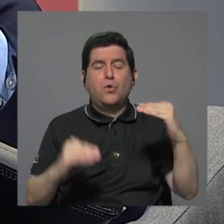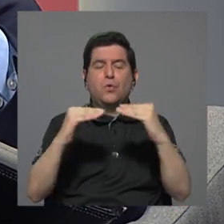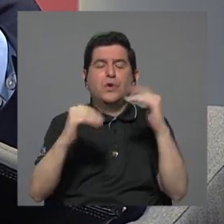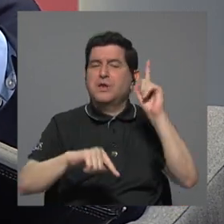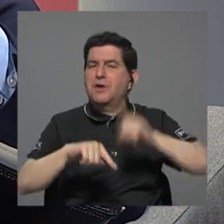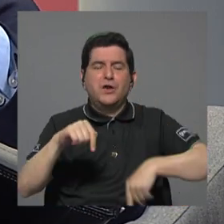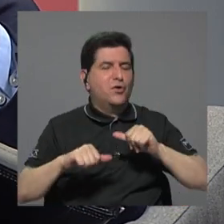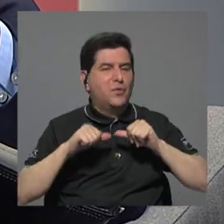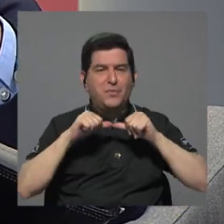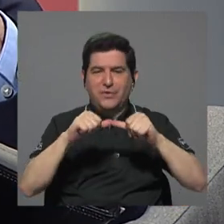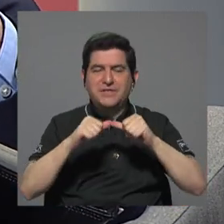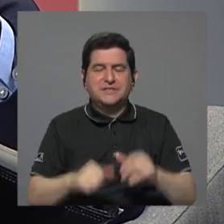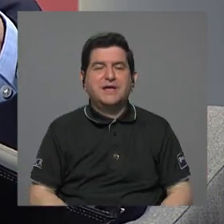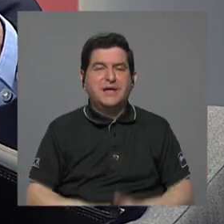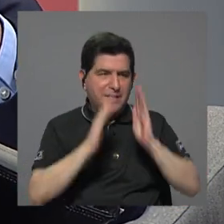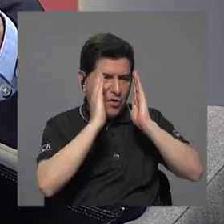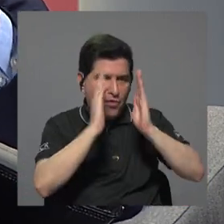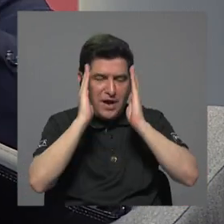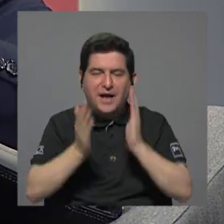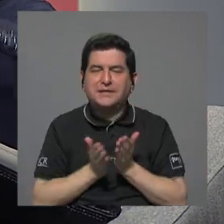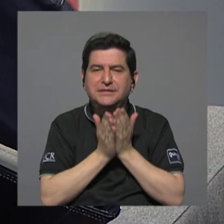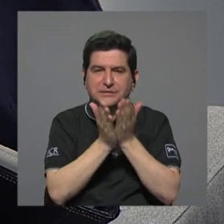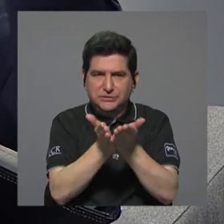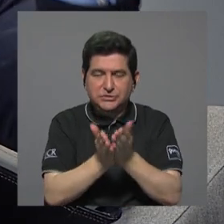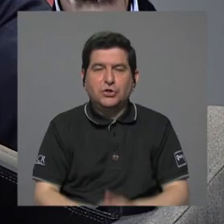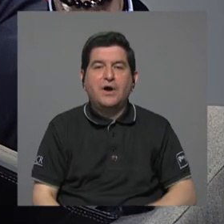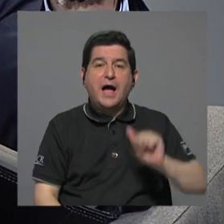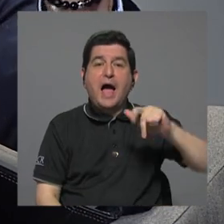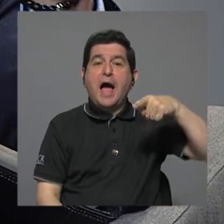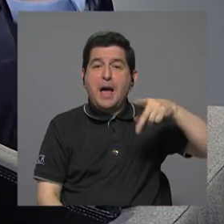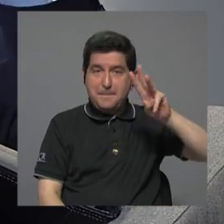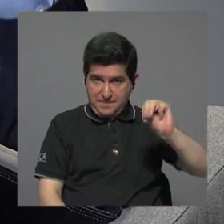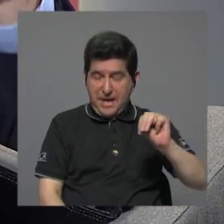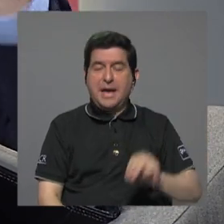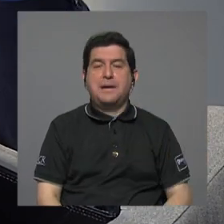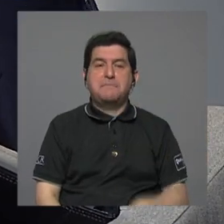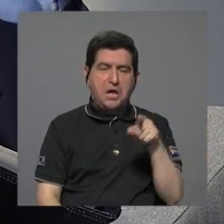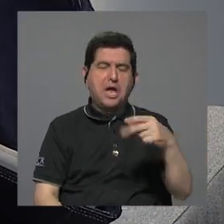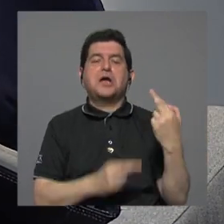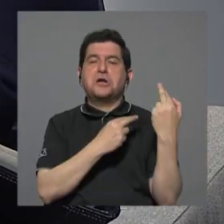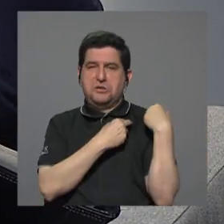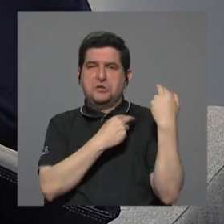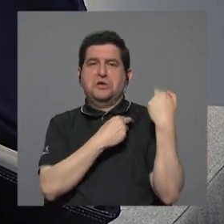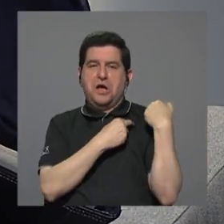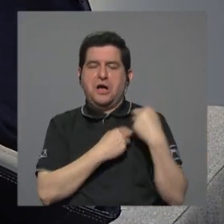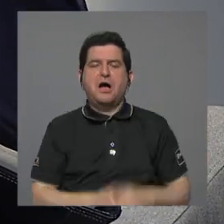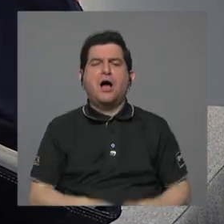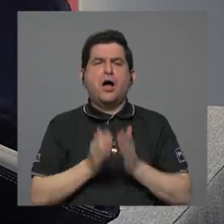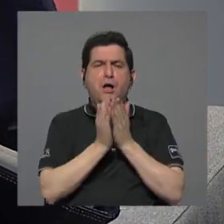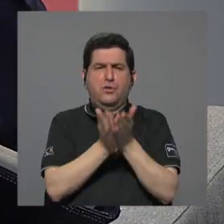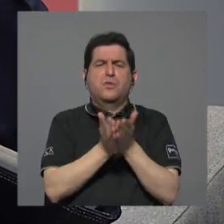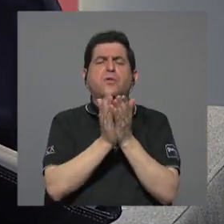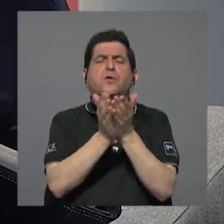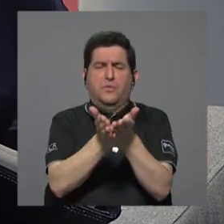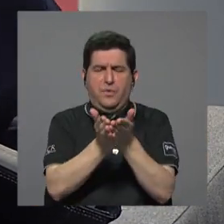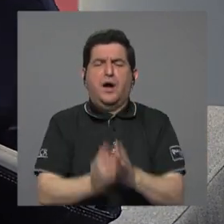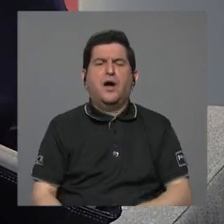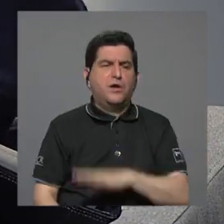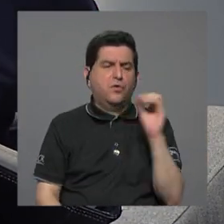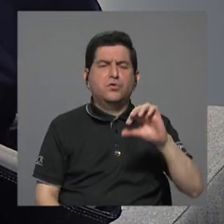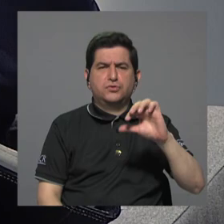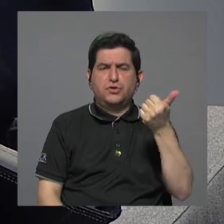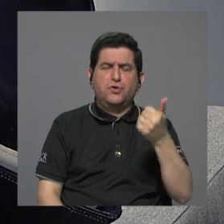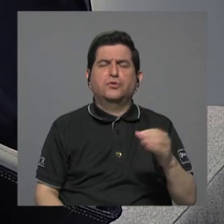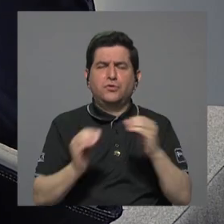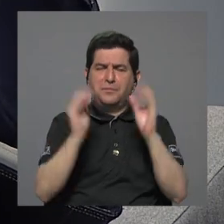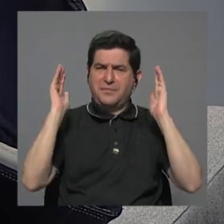podía continuar con cierto clientela que venía y que era APM Terminals la que se iba a encargar de aquellos barcos y de aquellos contenedores